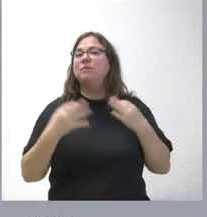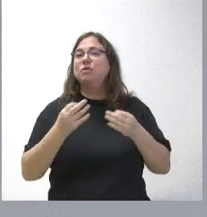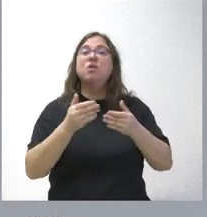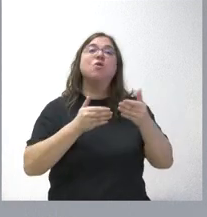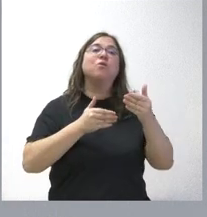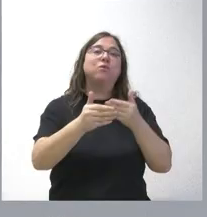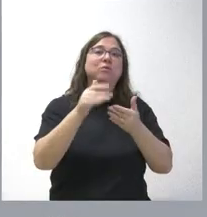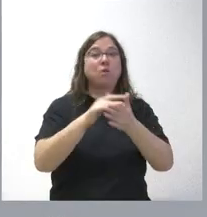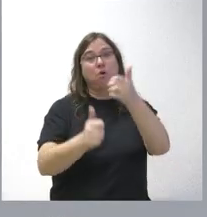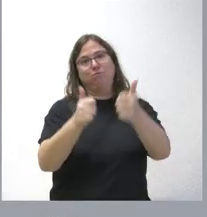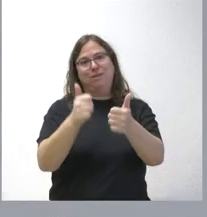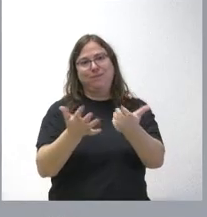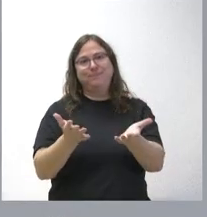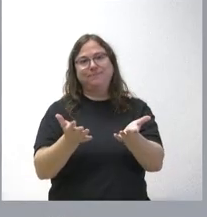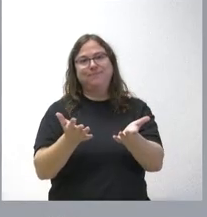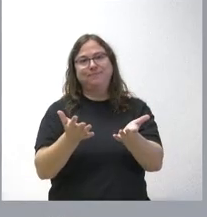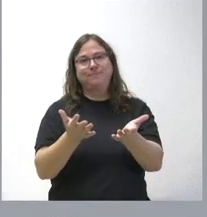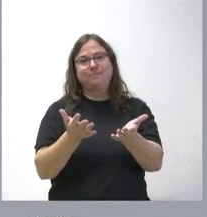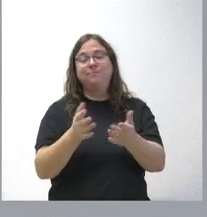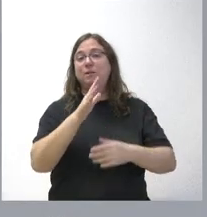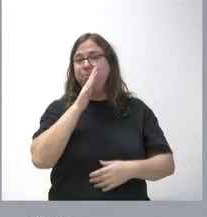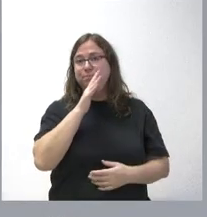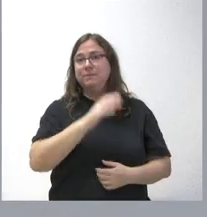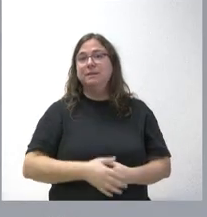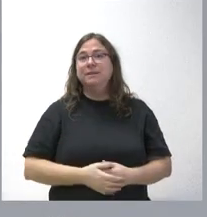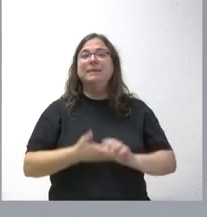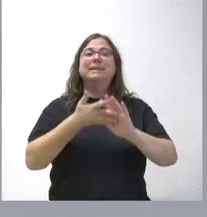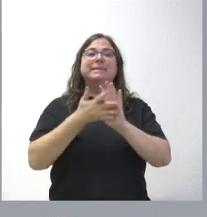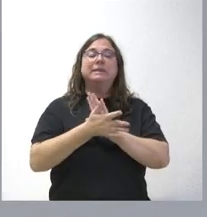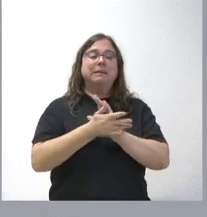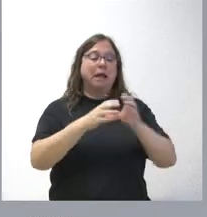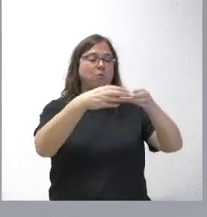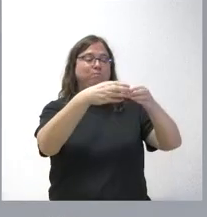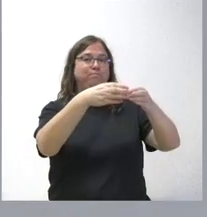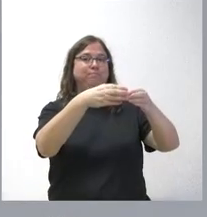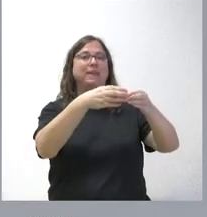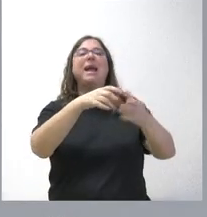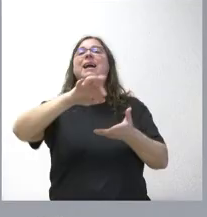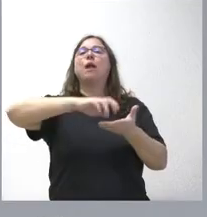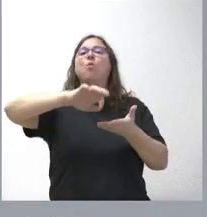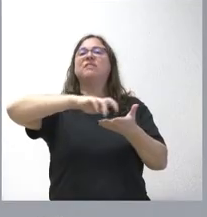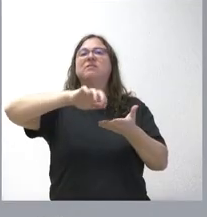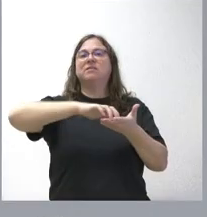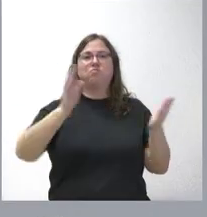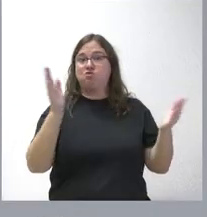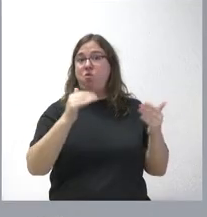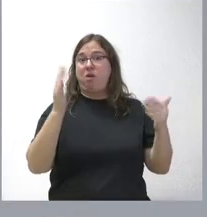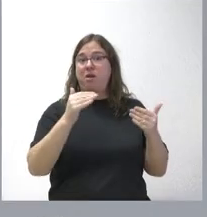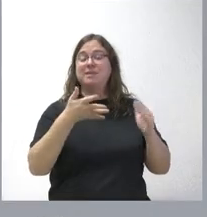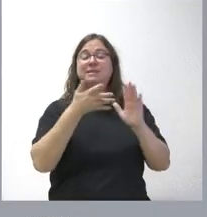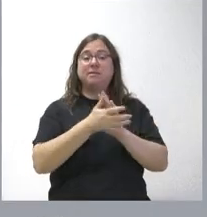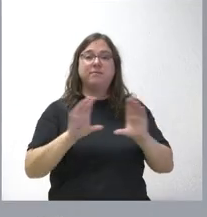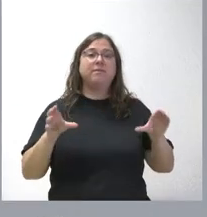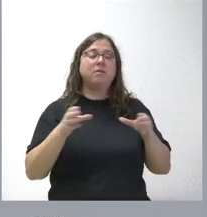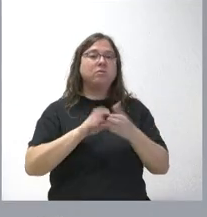oposiciones a ese cuerpo. ¿De acuerdo? Es decir, ya no existe el cuerpo de calculistas, por lo tanto, la Junta de